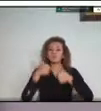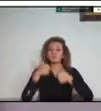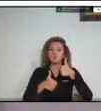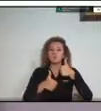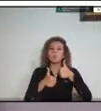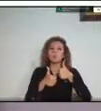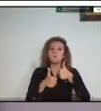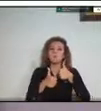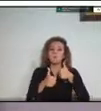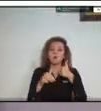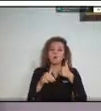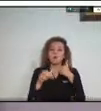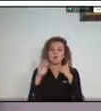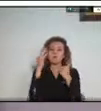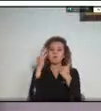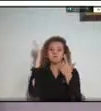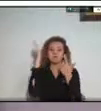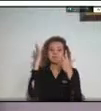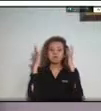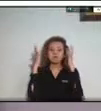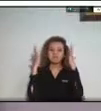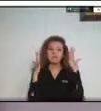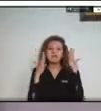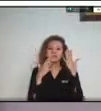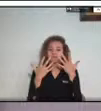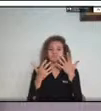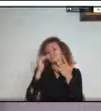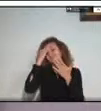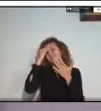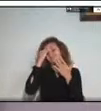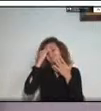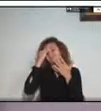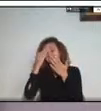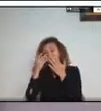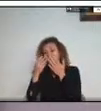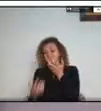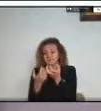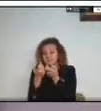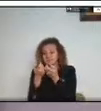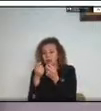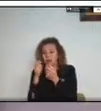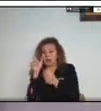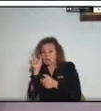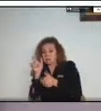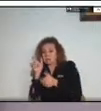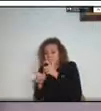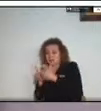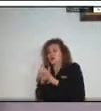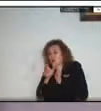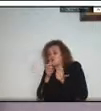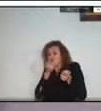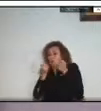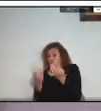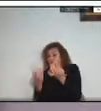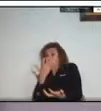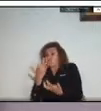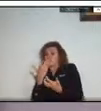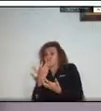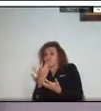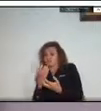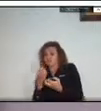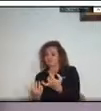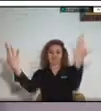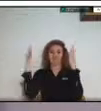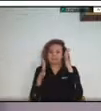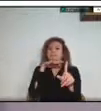las quemas que se salen de control expansión de la frontera agrícola y los cultivos ilícitos es de comprender que los